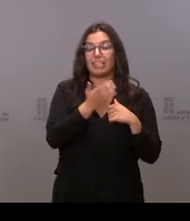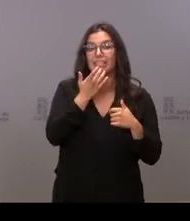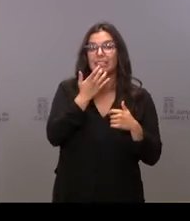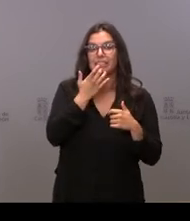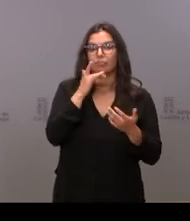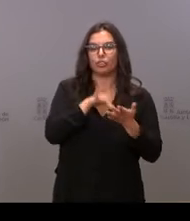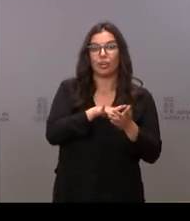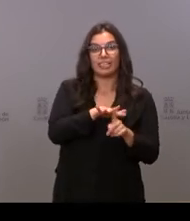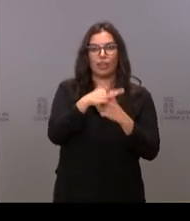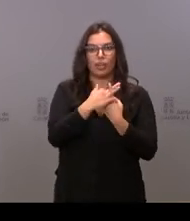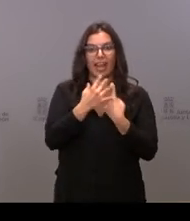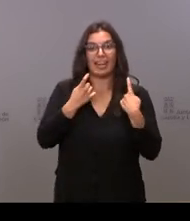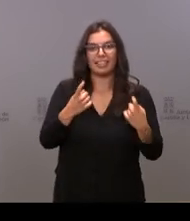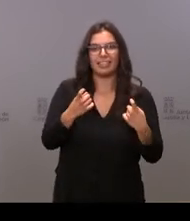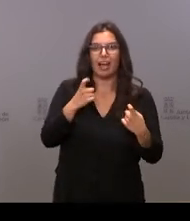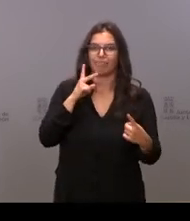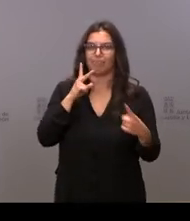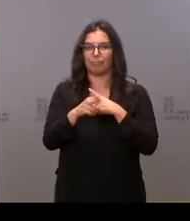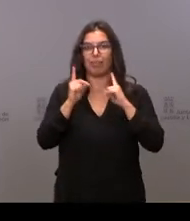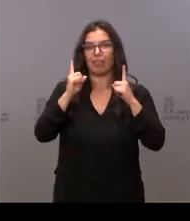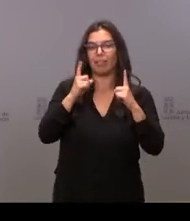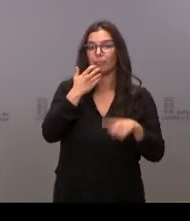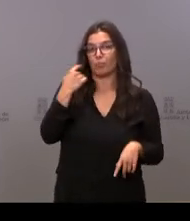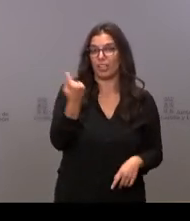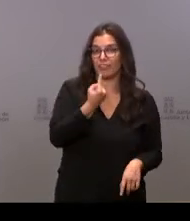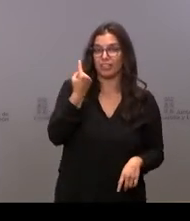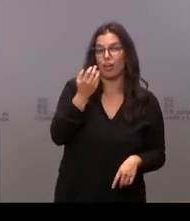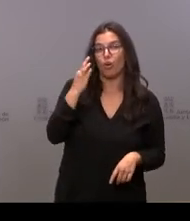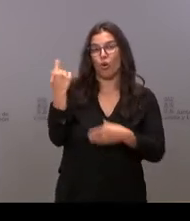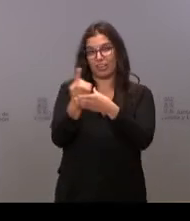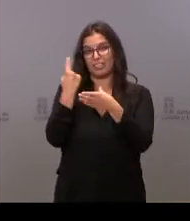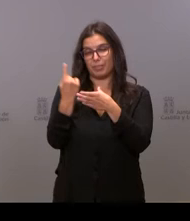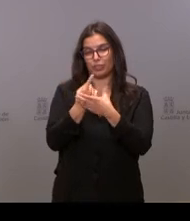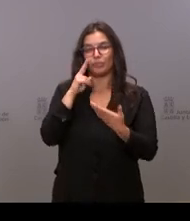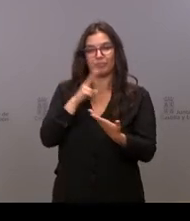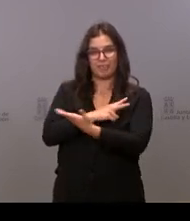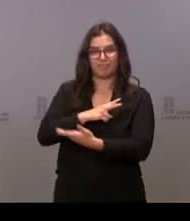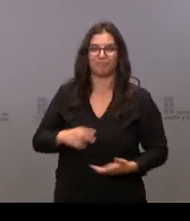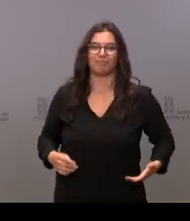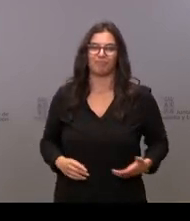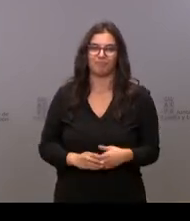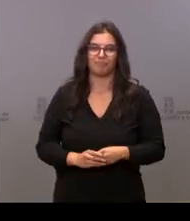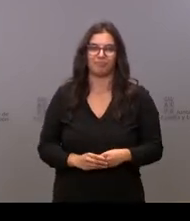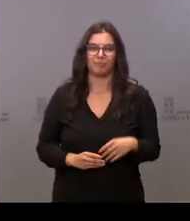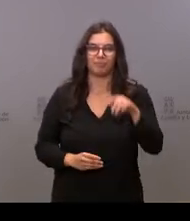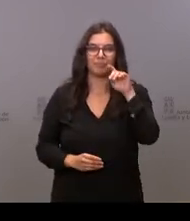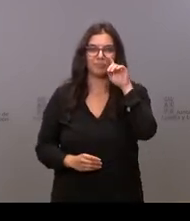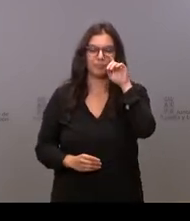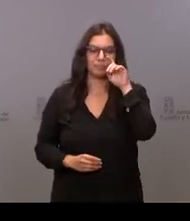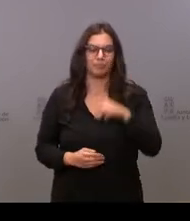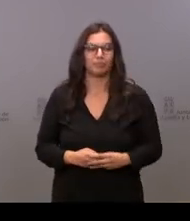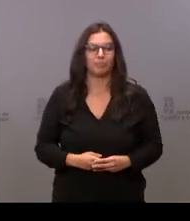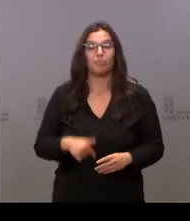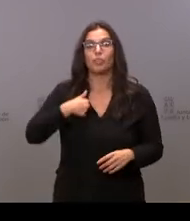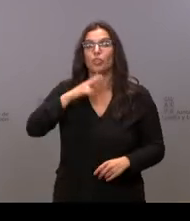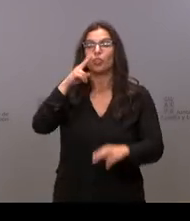de necesidad, como pueden ser la soledad y el aislamiento social. Vamos a ver el vídeo. Bueno, pues yo